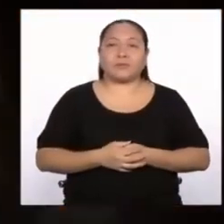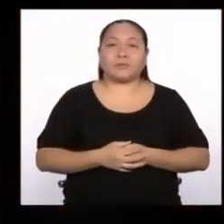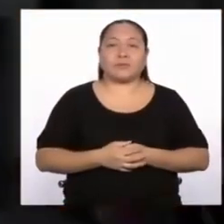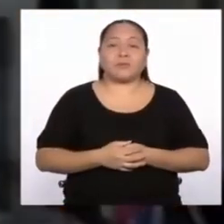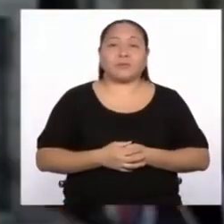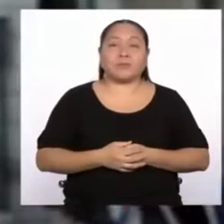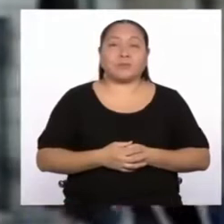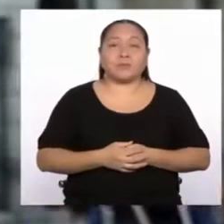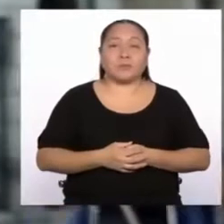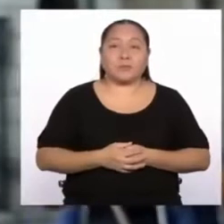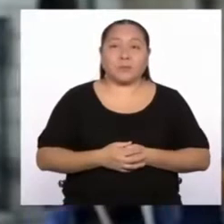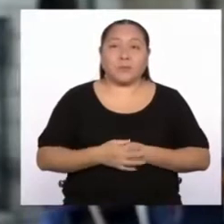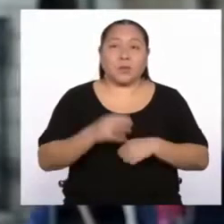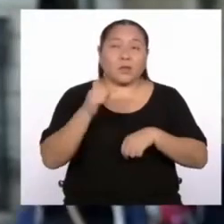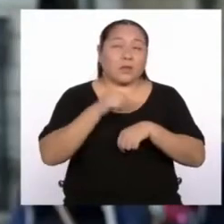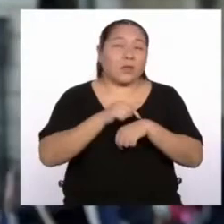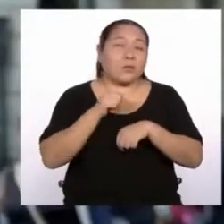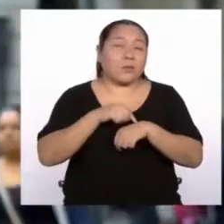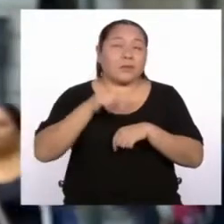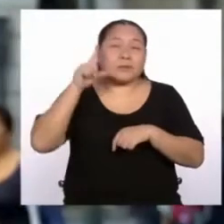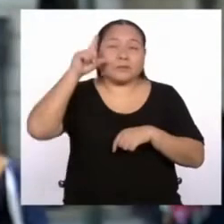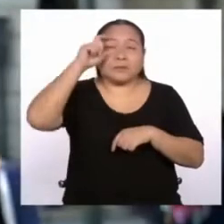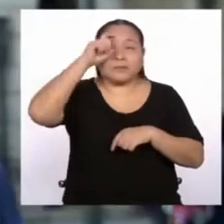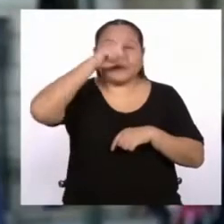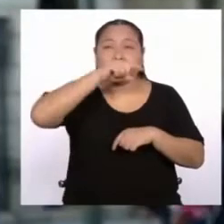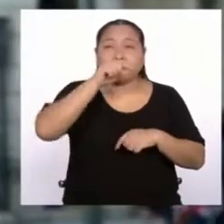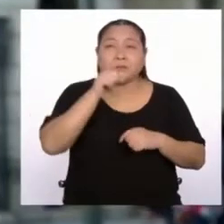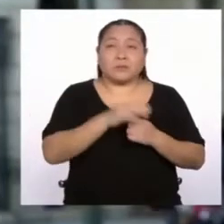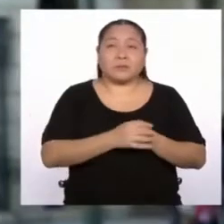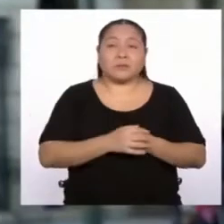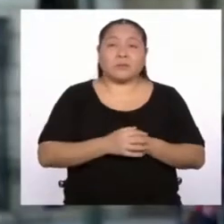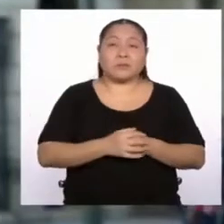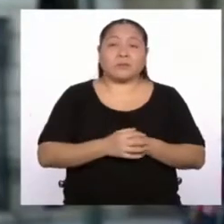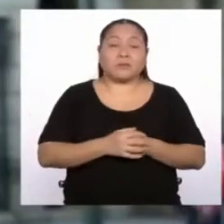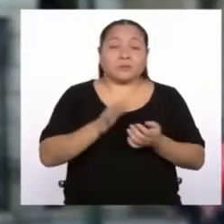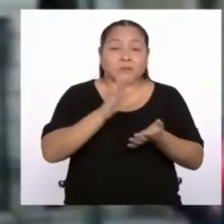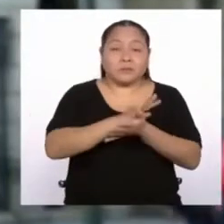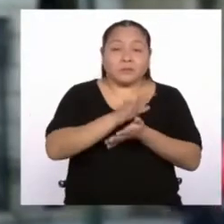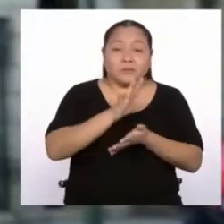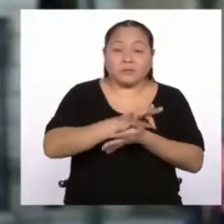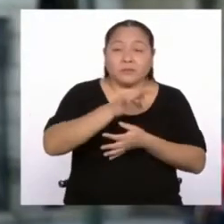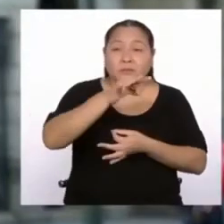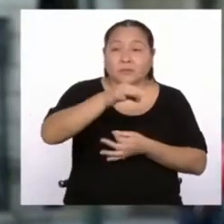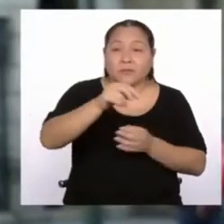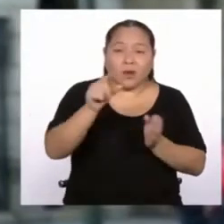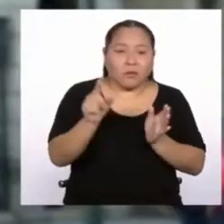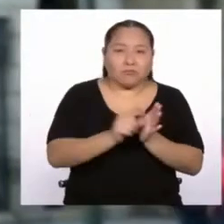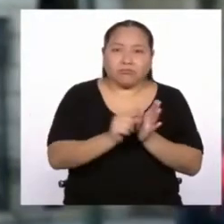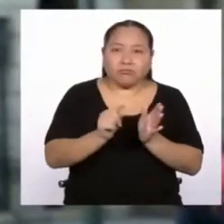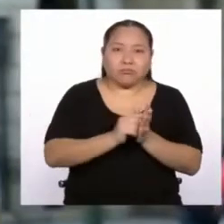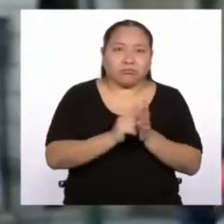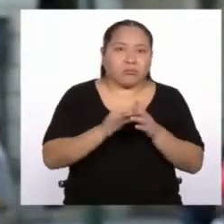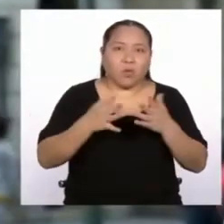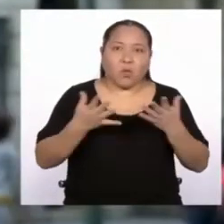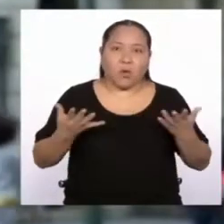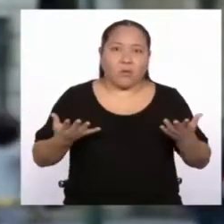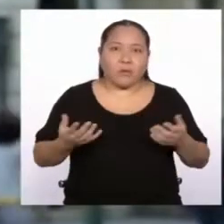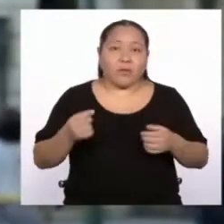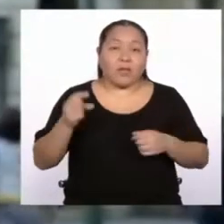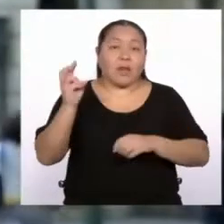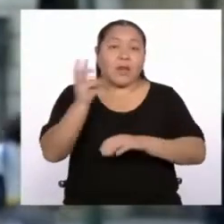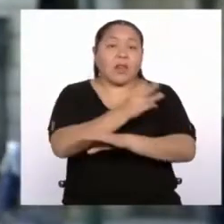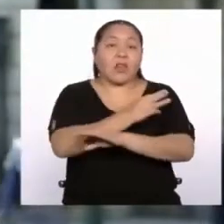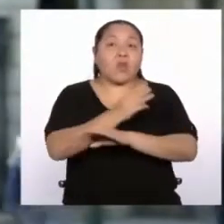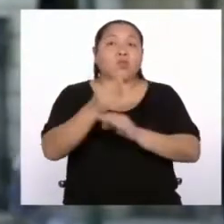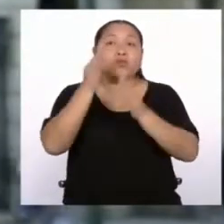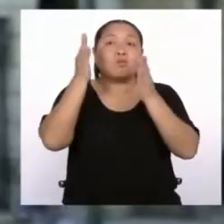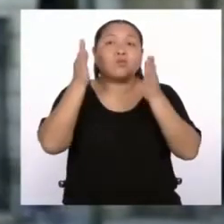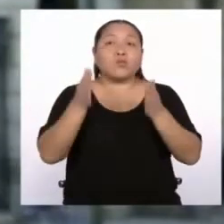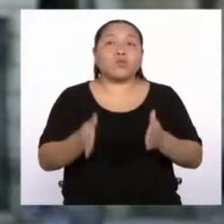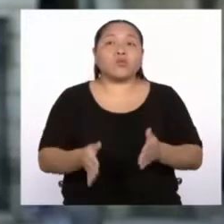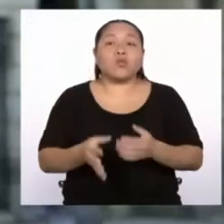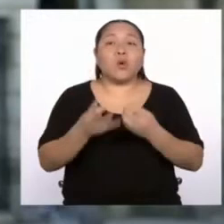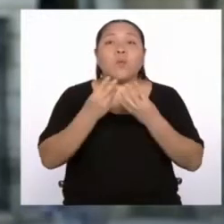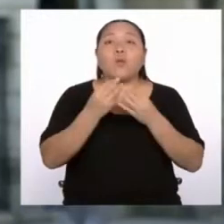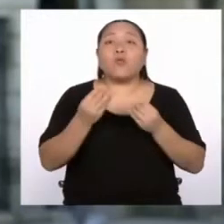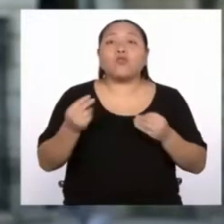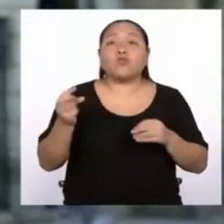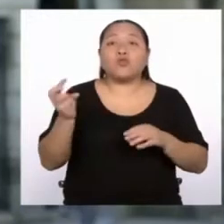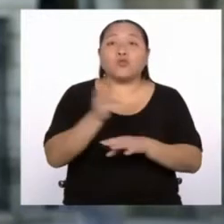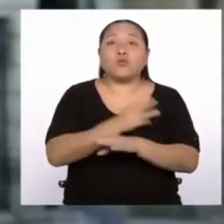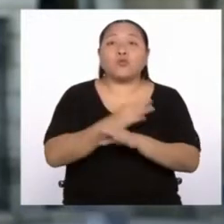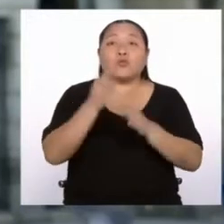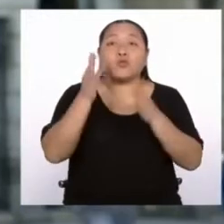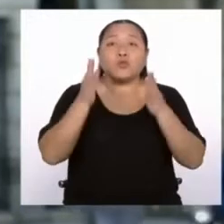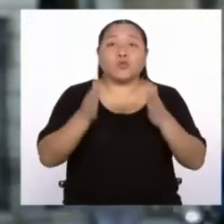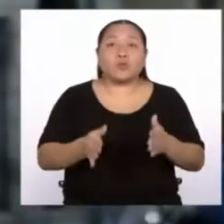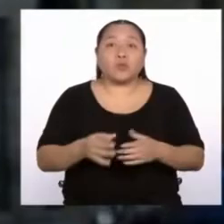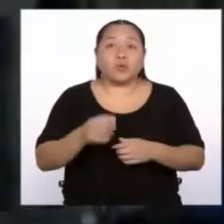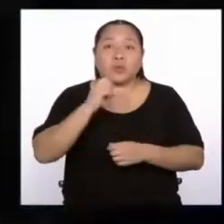Era un momento bastante difícil, las imprentas casi no producían, y los músicos, la gran mayoría de los músicos eran lo que se